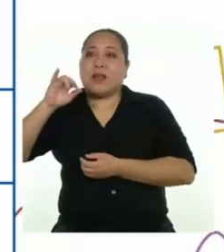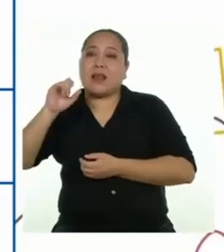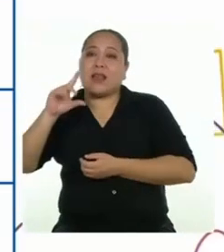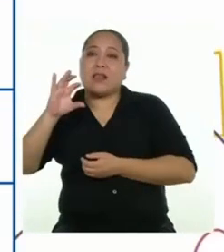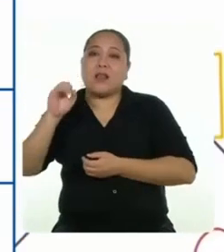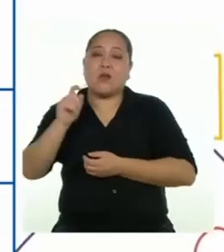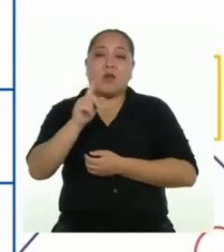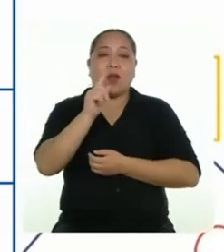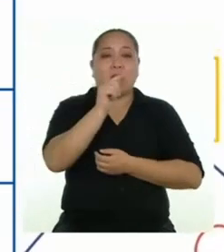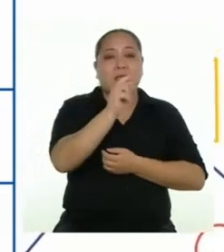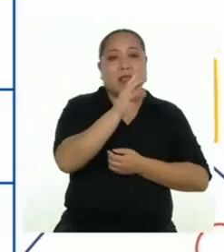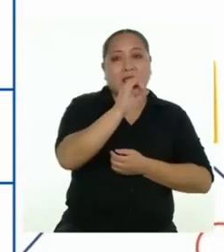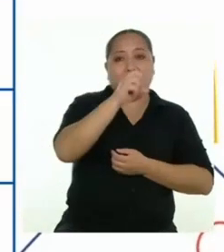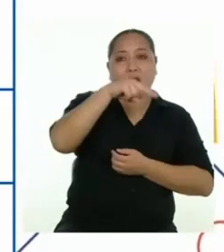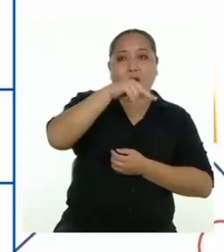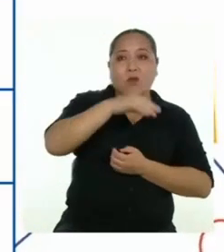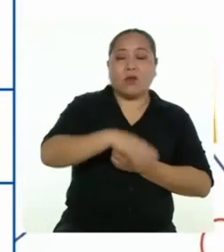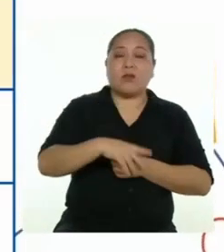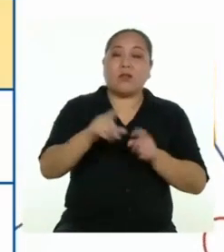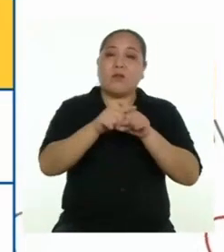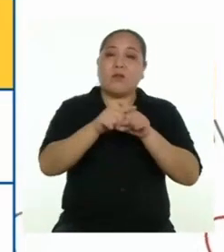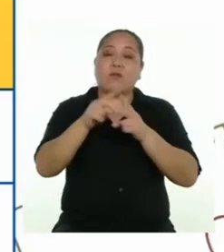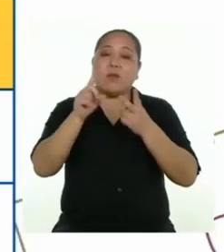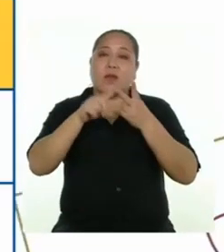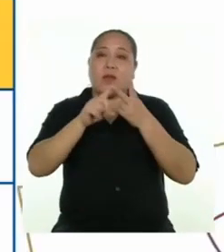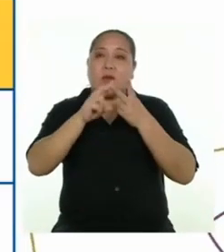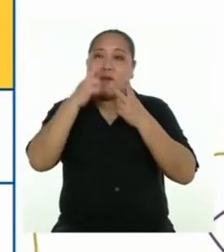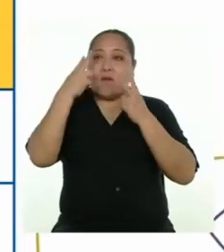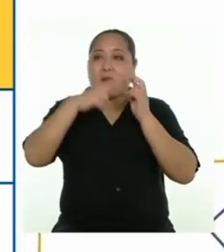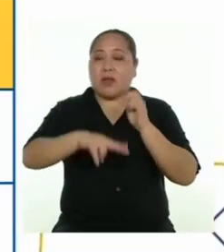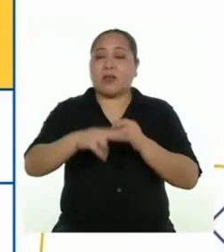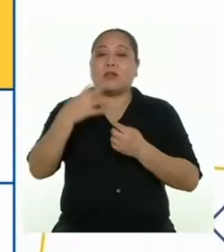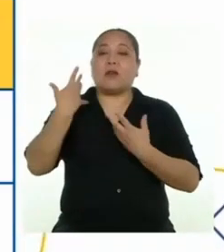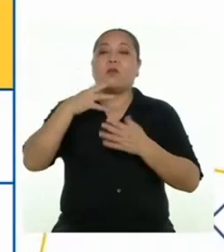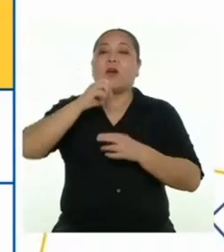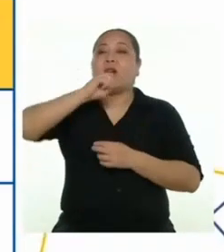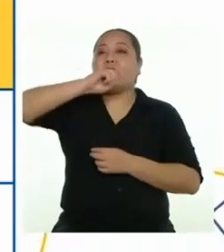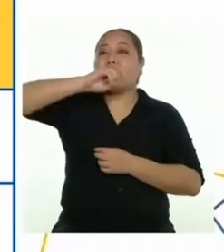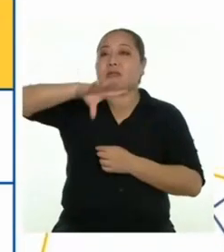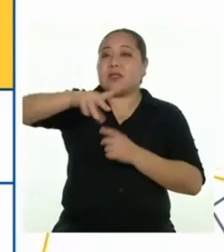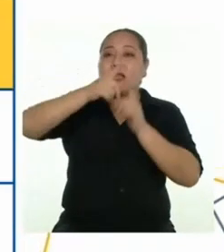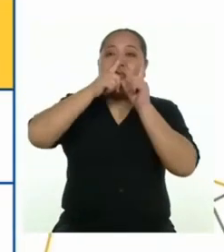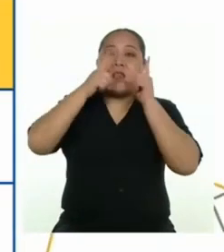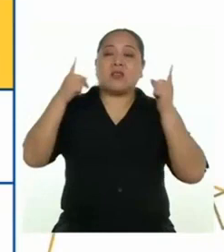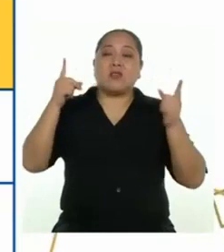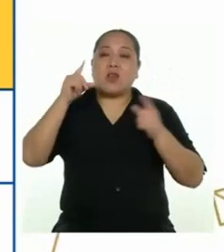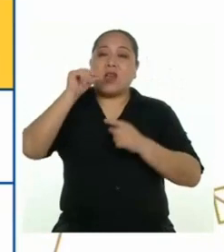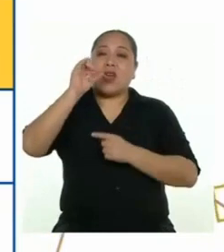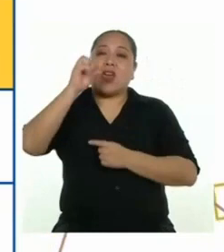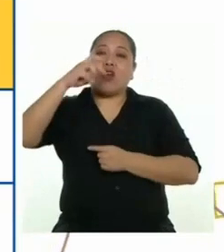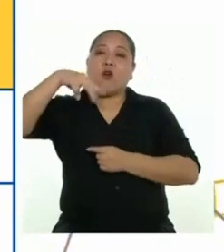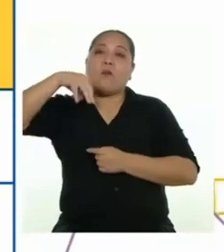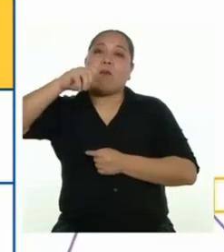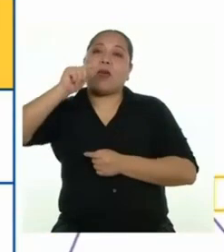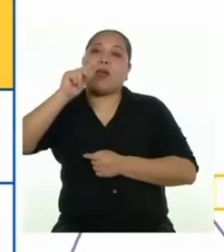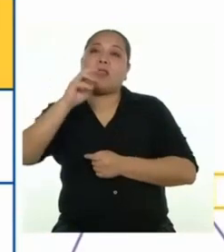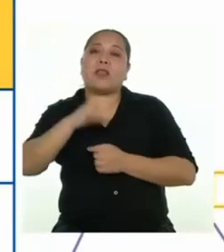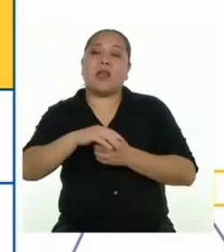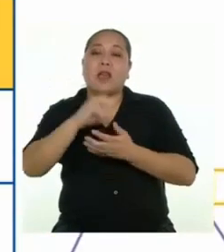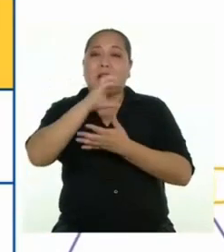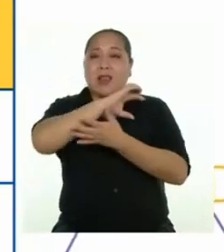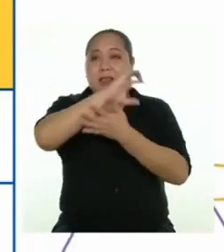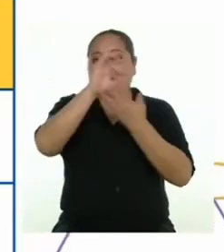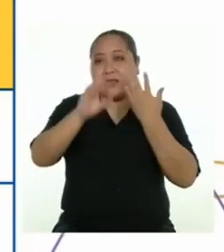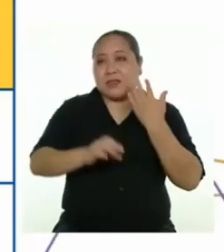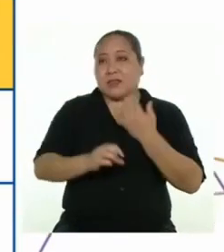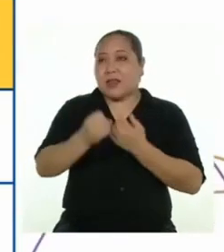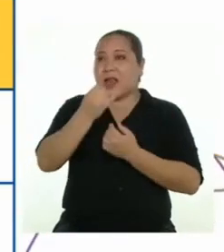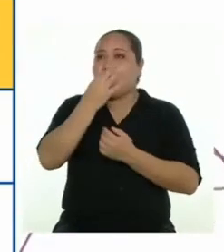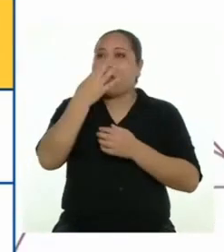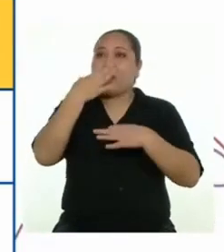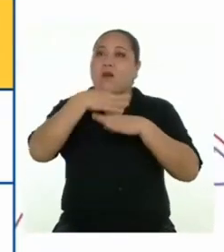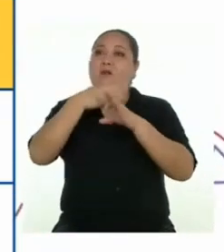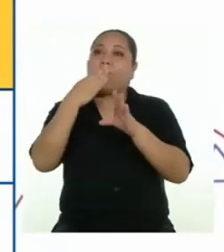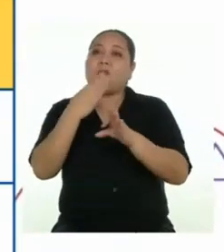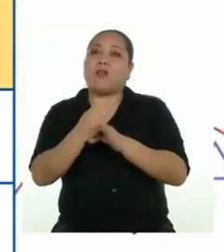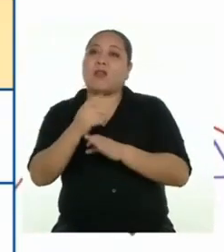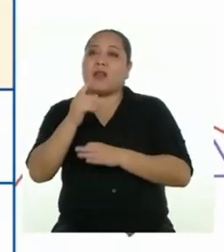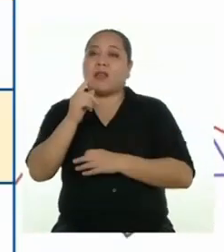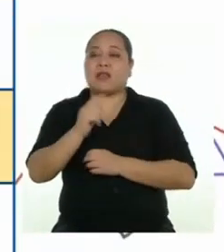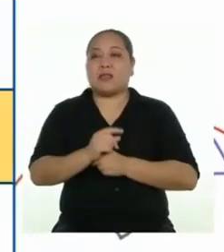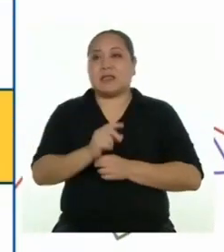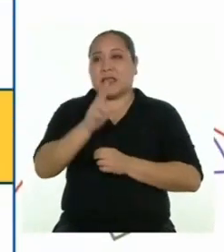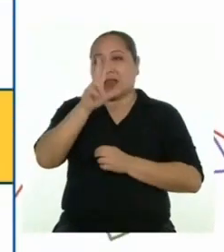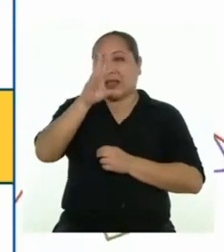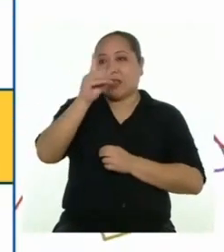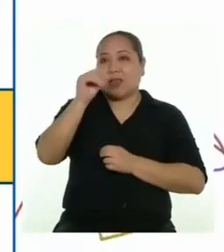triangular. También reconocerán si ya pueden expresar en lenguaje geométrico las propiedades de ciertas formas geométricas